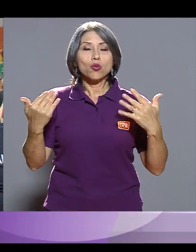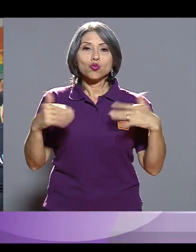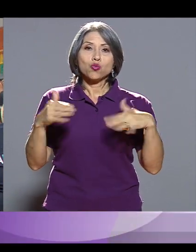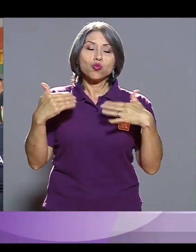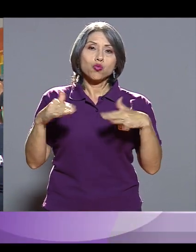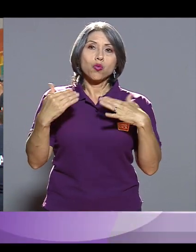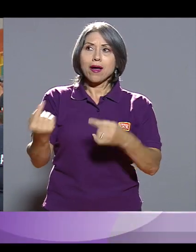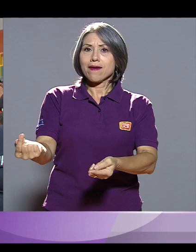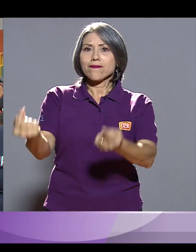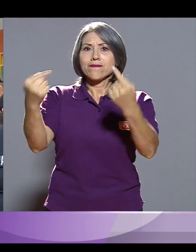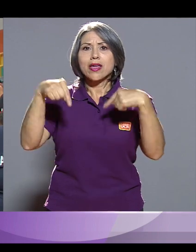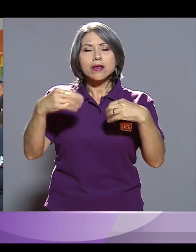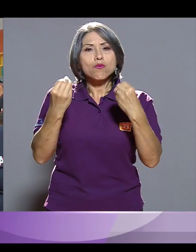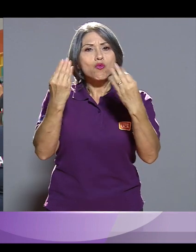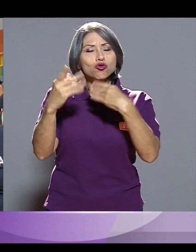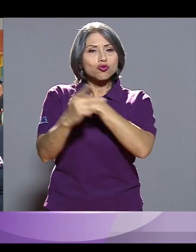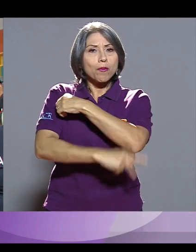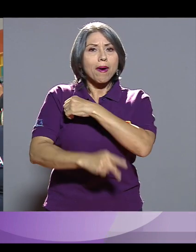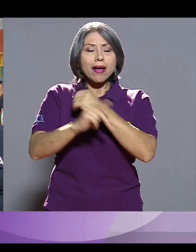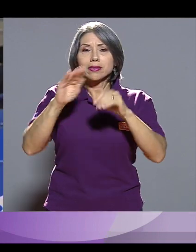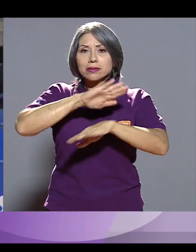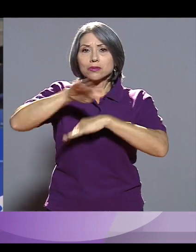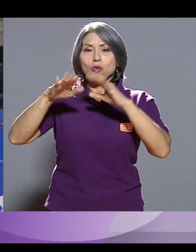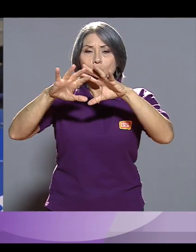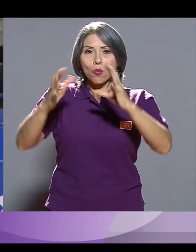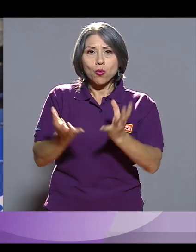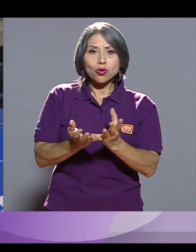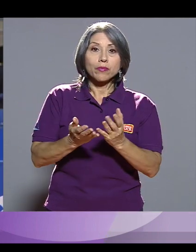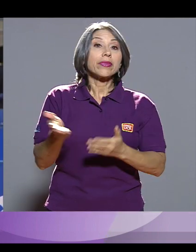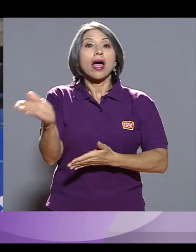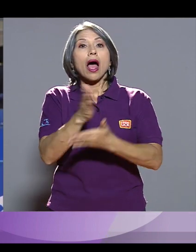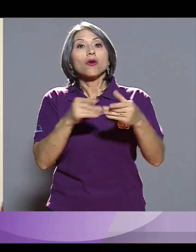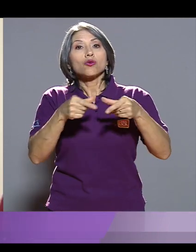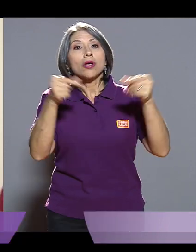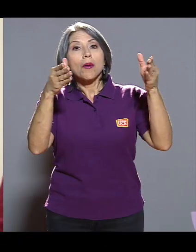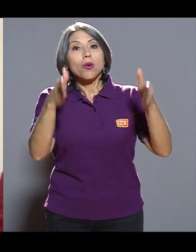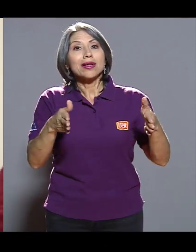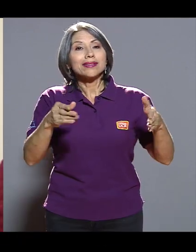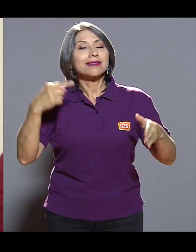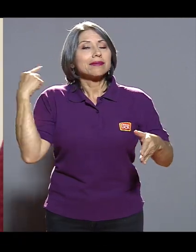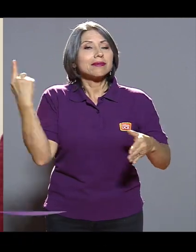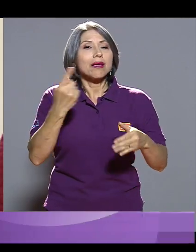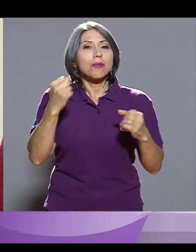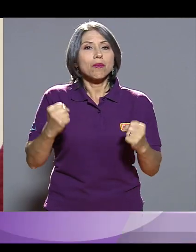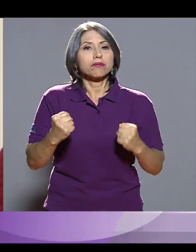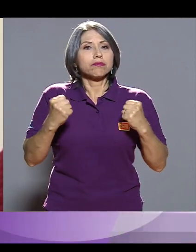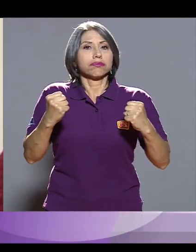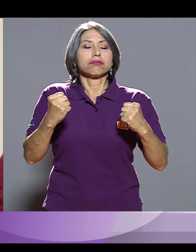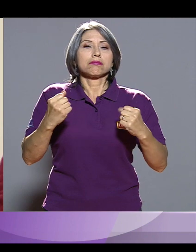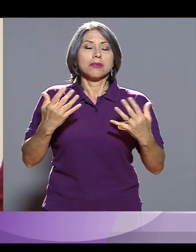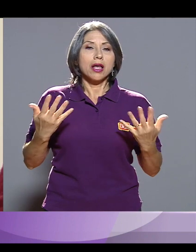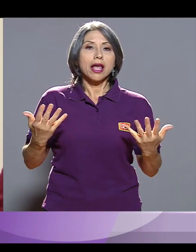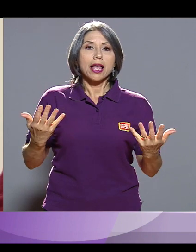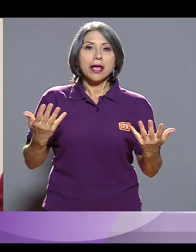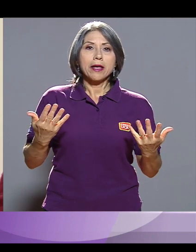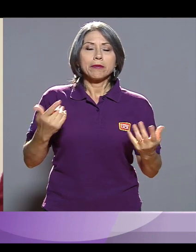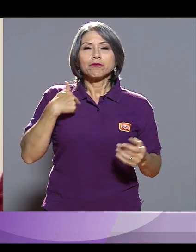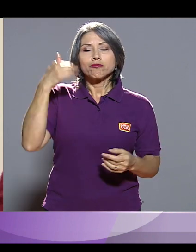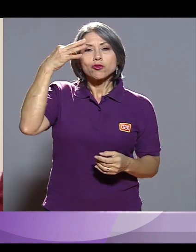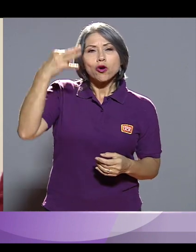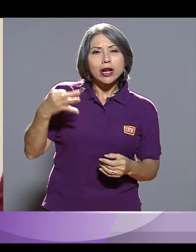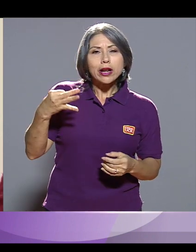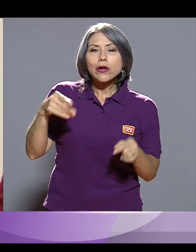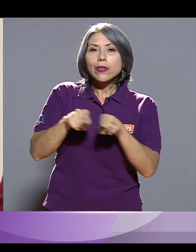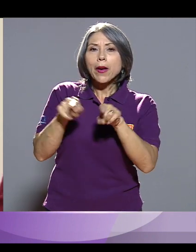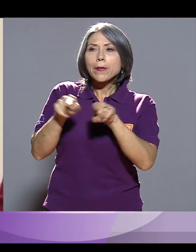prácticamente vienen muchos países, bueno, a todo el mundo. Bueno, hay unos japoneses que siempre van a ser fuertes, creo que